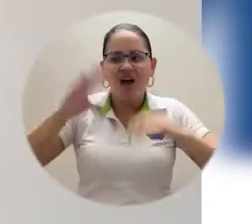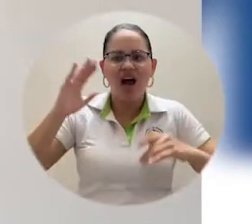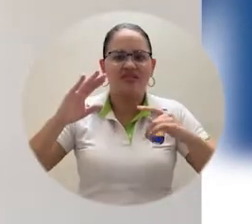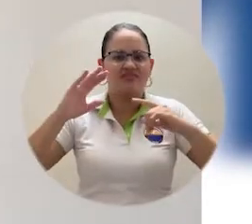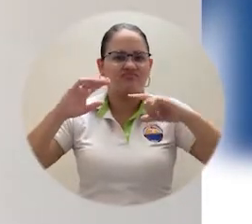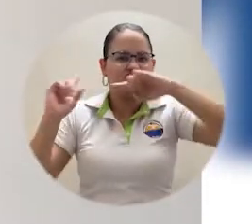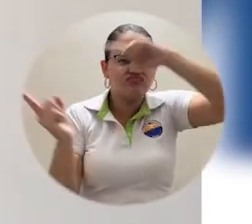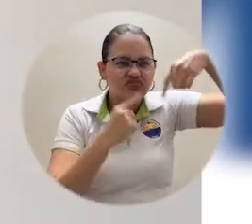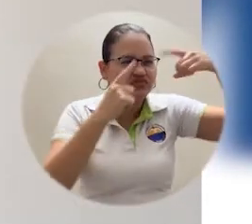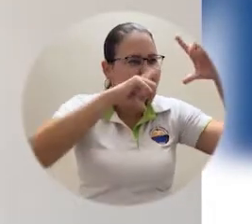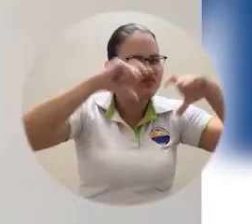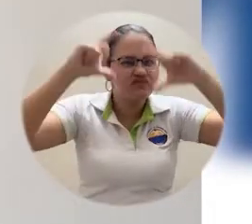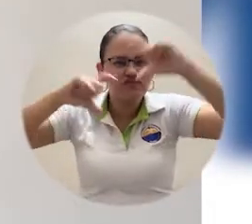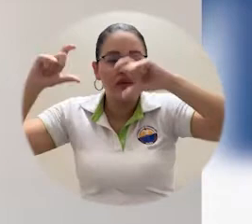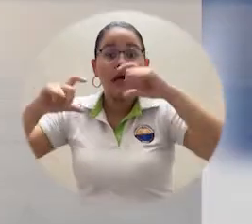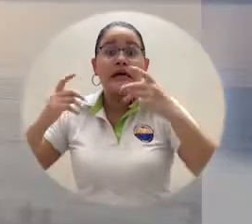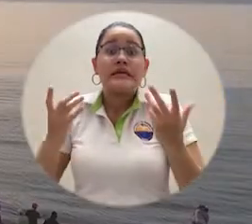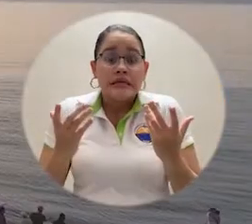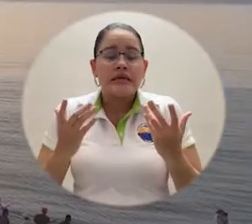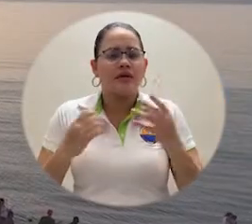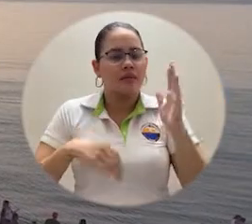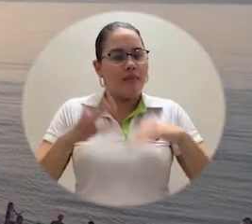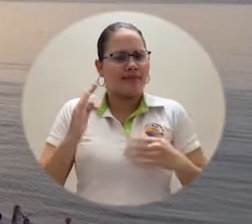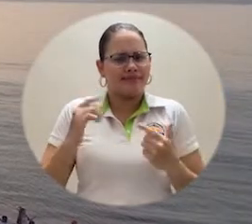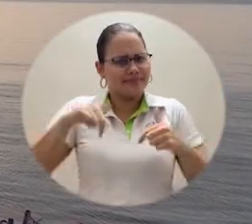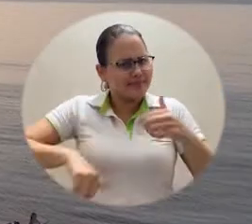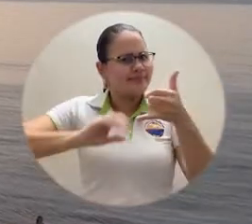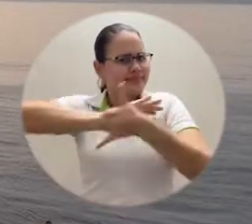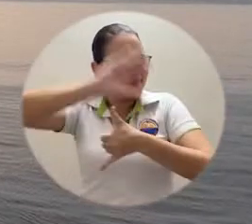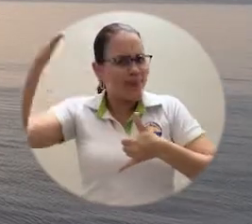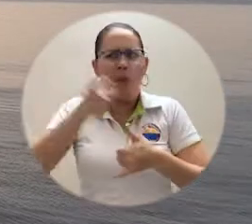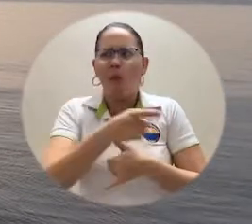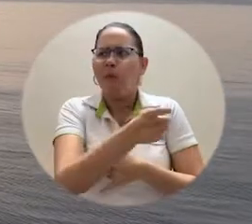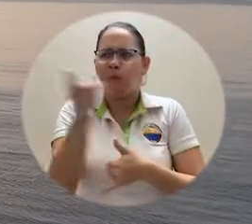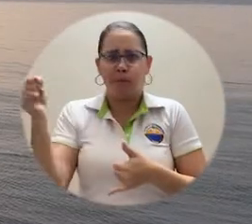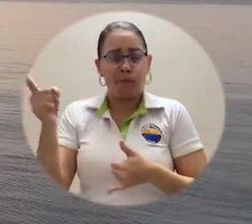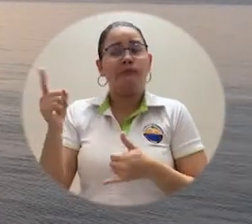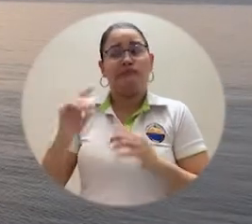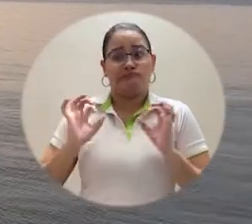enfrente a nuestra costa toda una cantidad de atractivos.